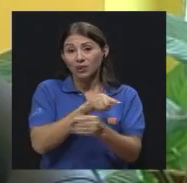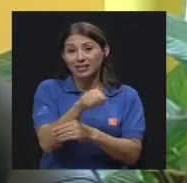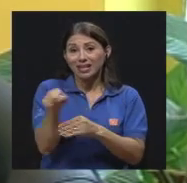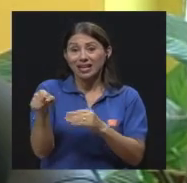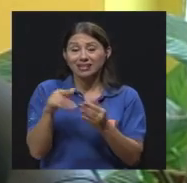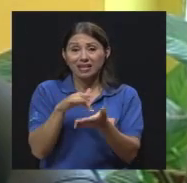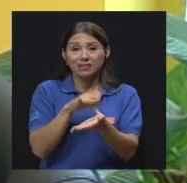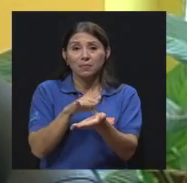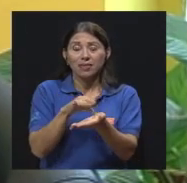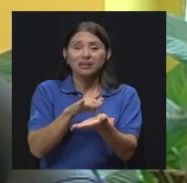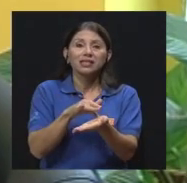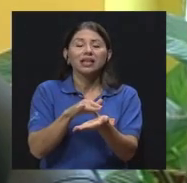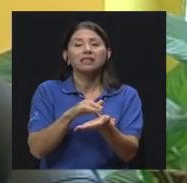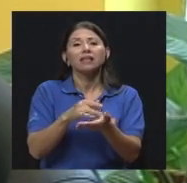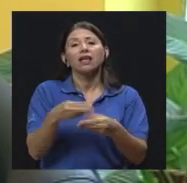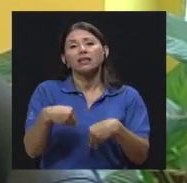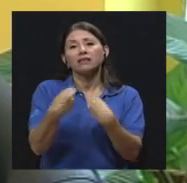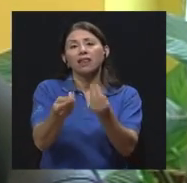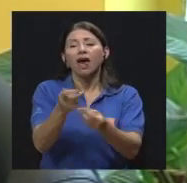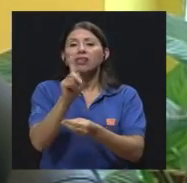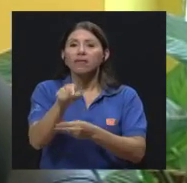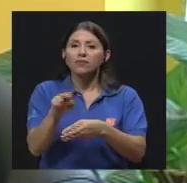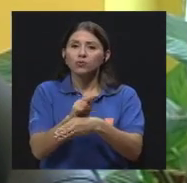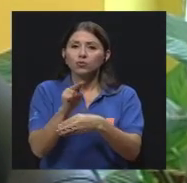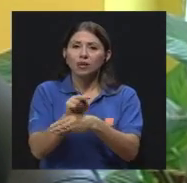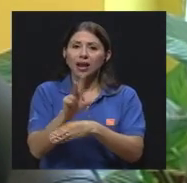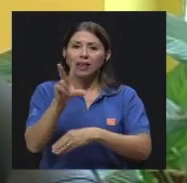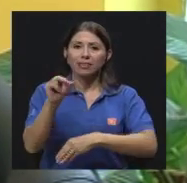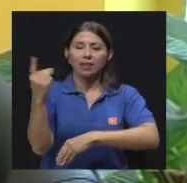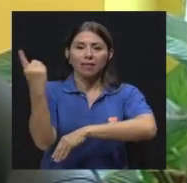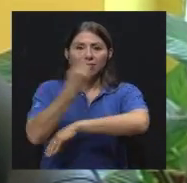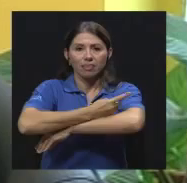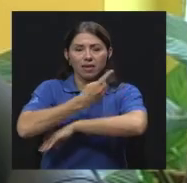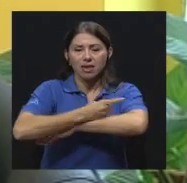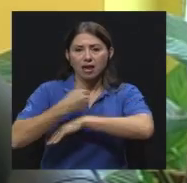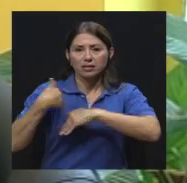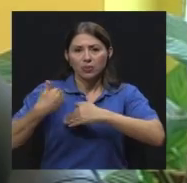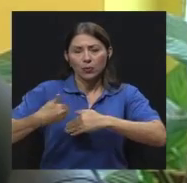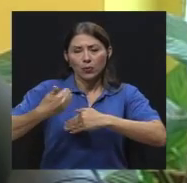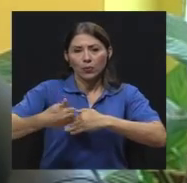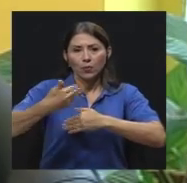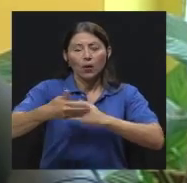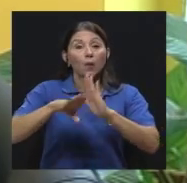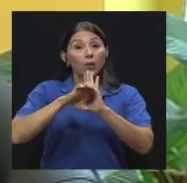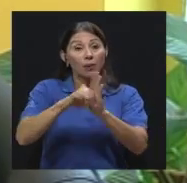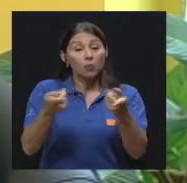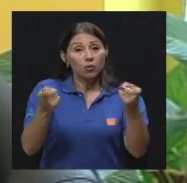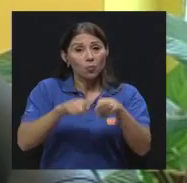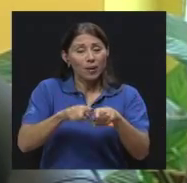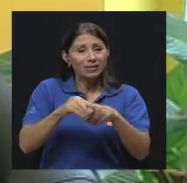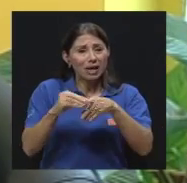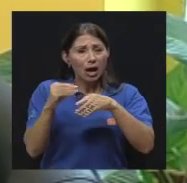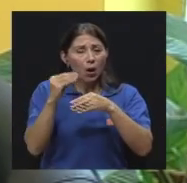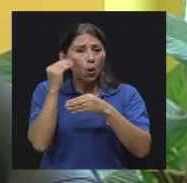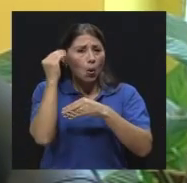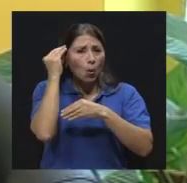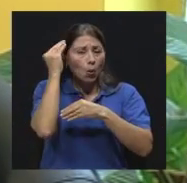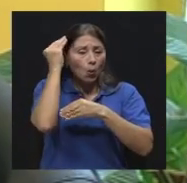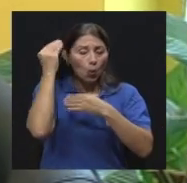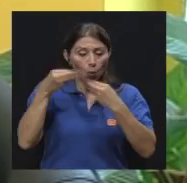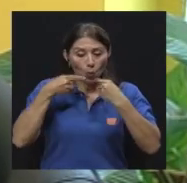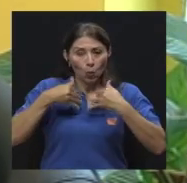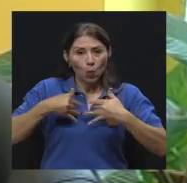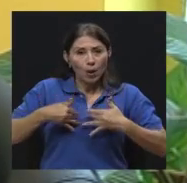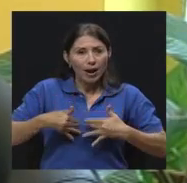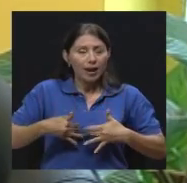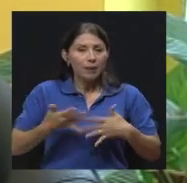30 días, como las tiñas del cuerpo, las tiñas de cuero cabelludo son más difíciles. A